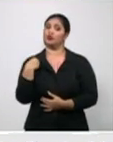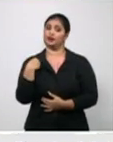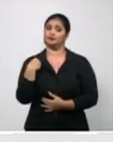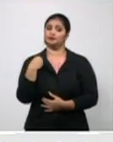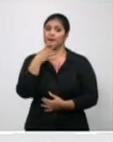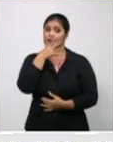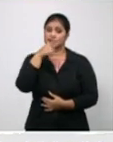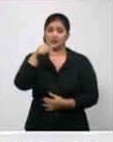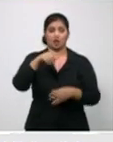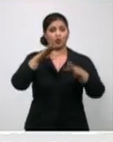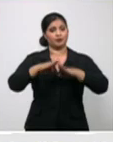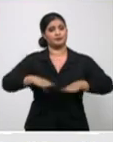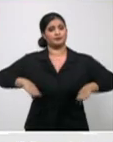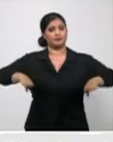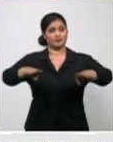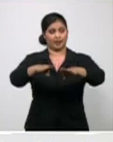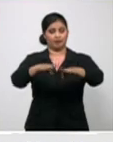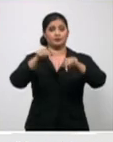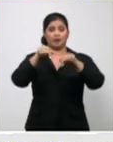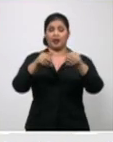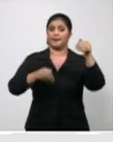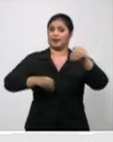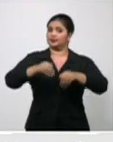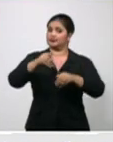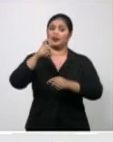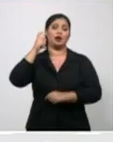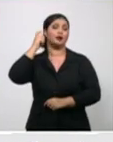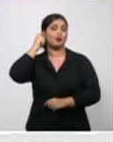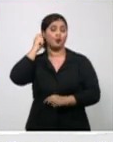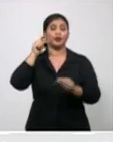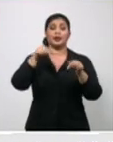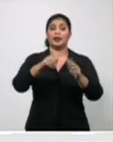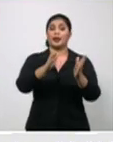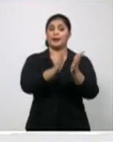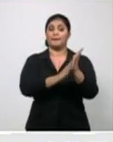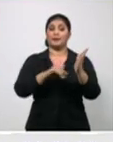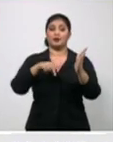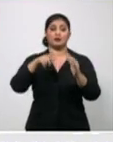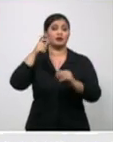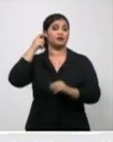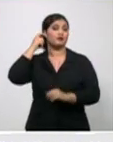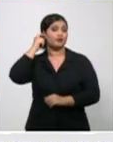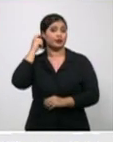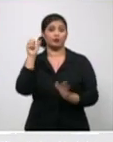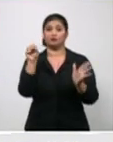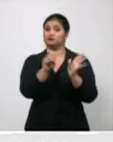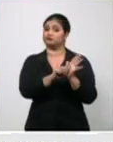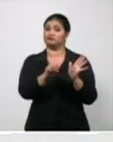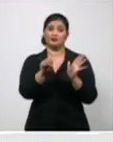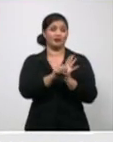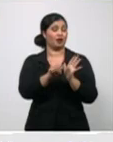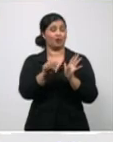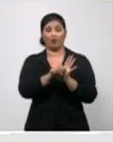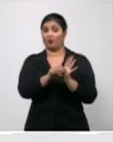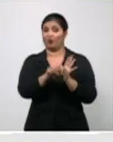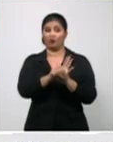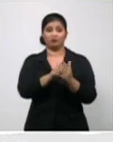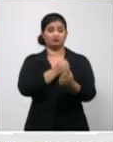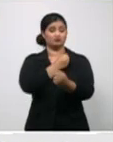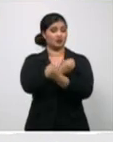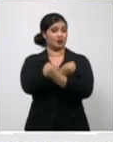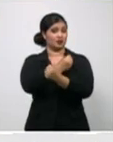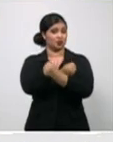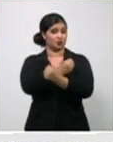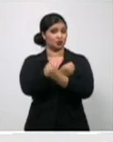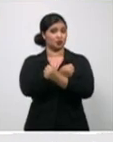redonda, que febrero es un mes de mucha alarma. O sea, a pesar de todo lo que